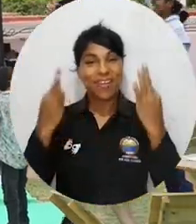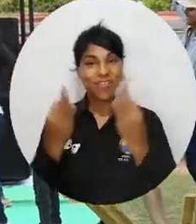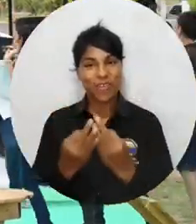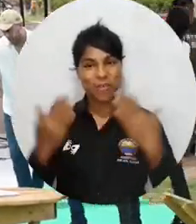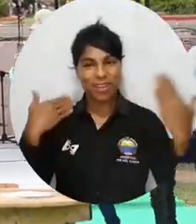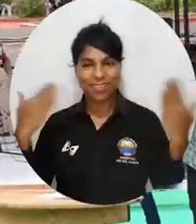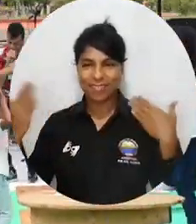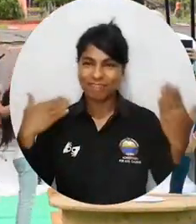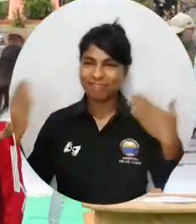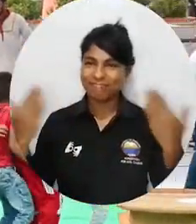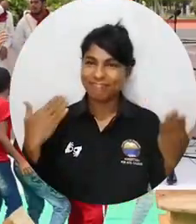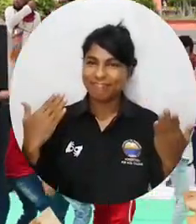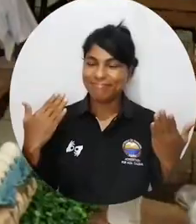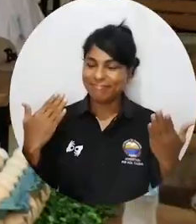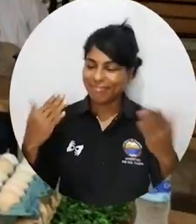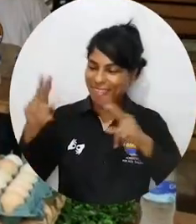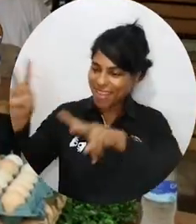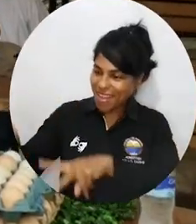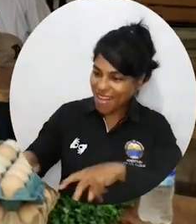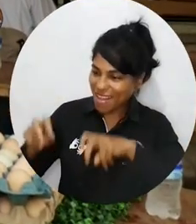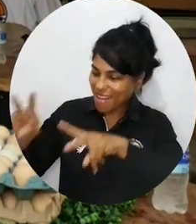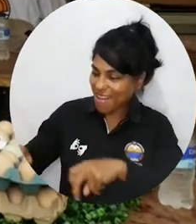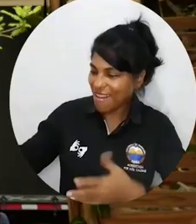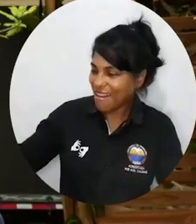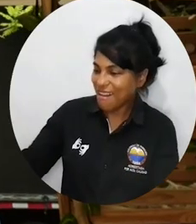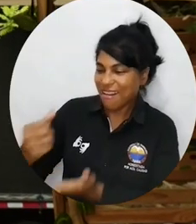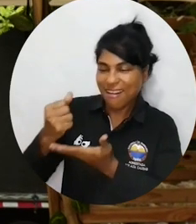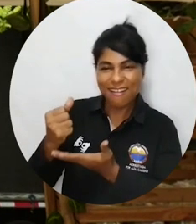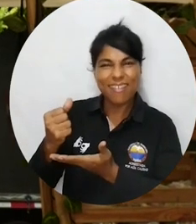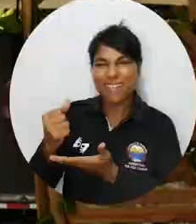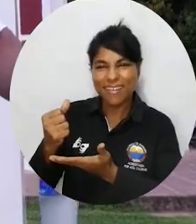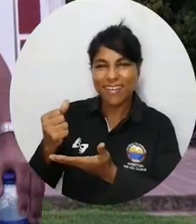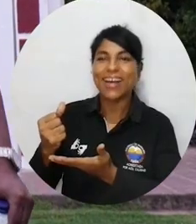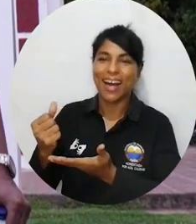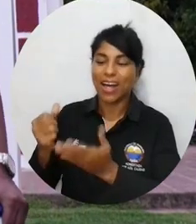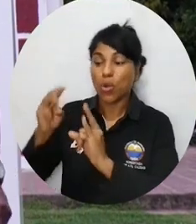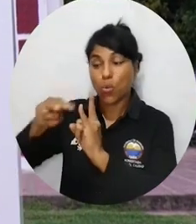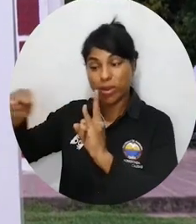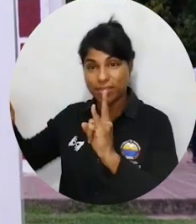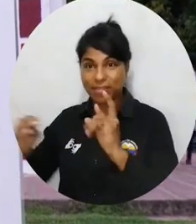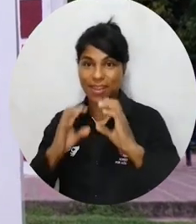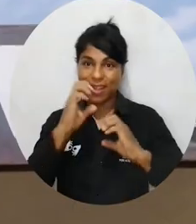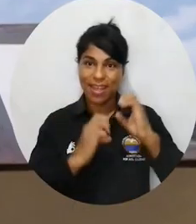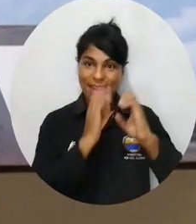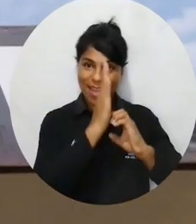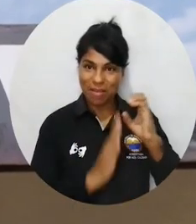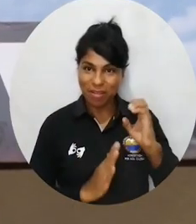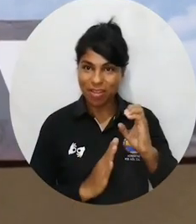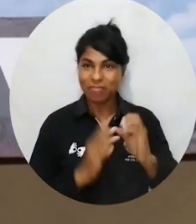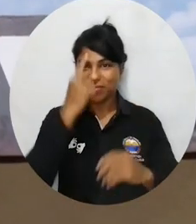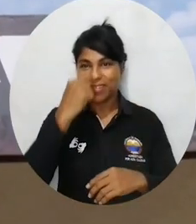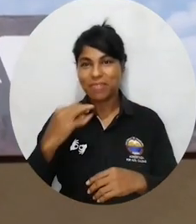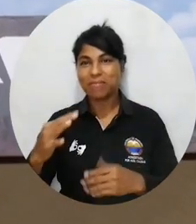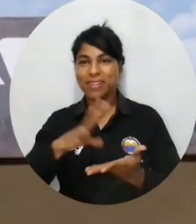Las familias campesinas del departamento siguen recogiendo la cosecha de la siembra que ha hecho la Universidad del Magdalena y la Cámara de Comercio de